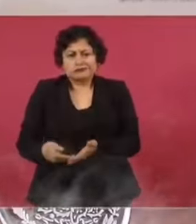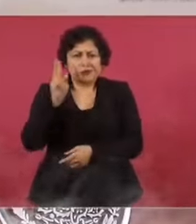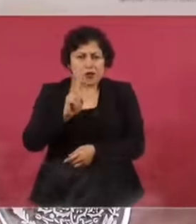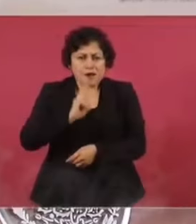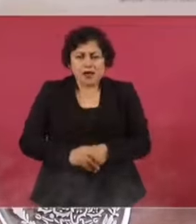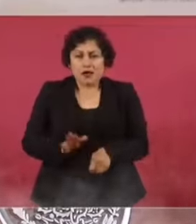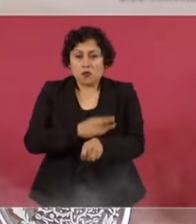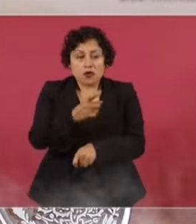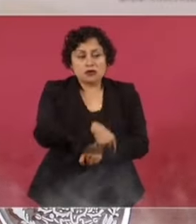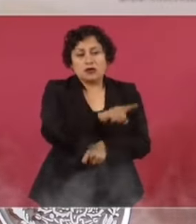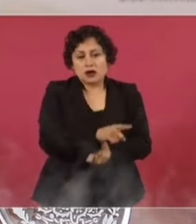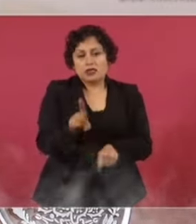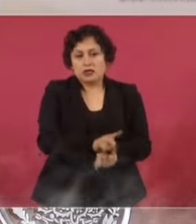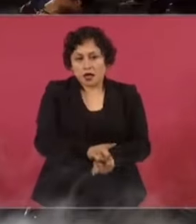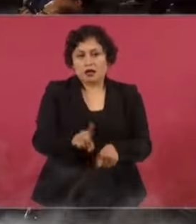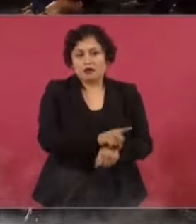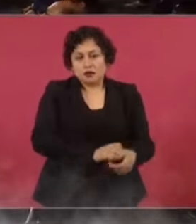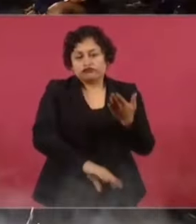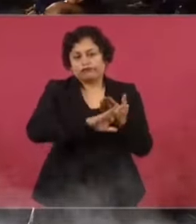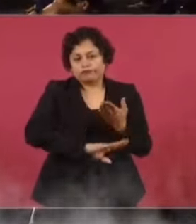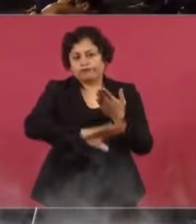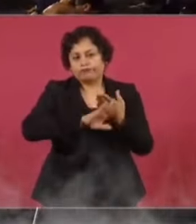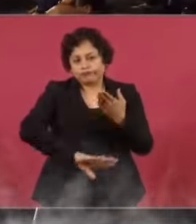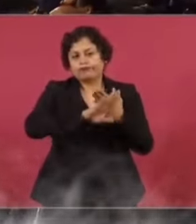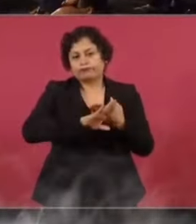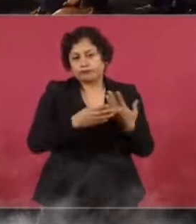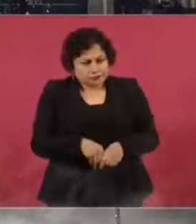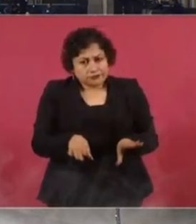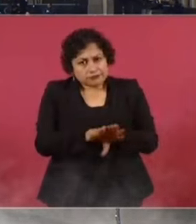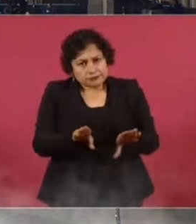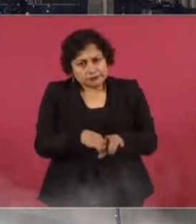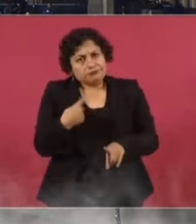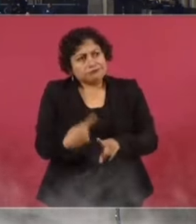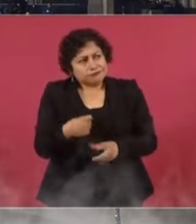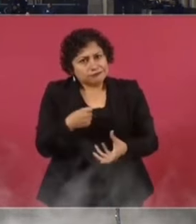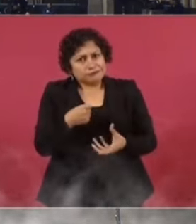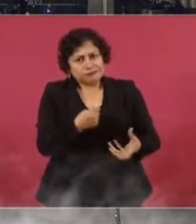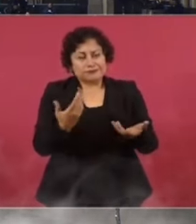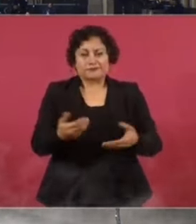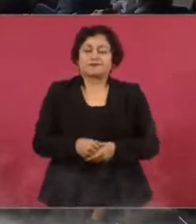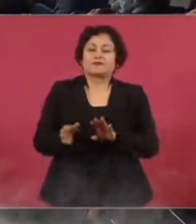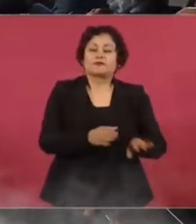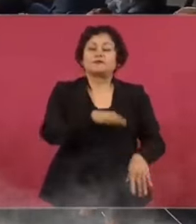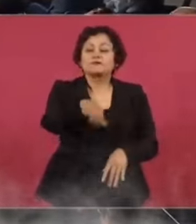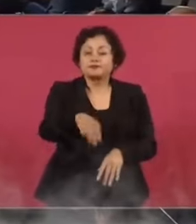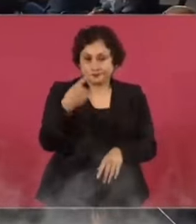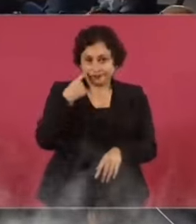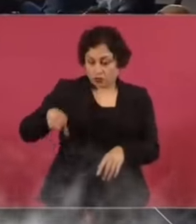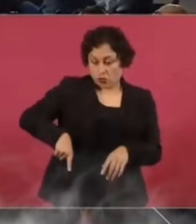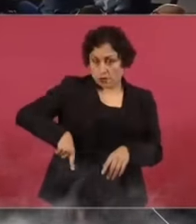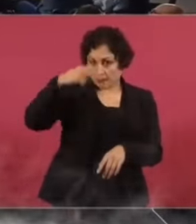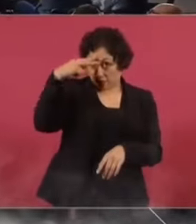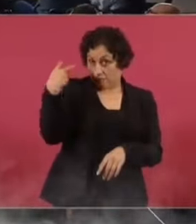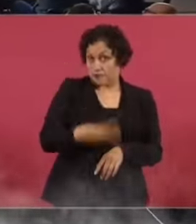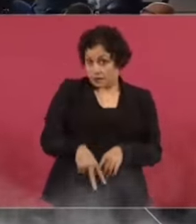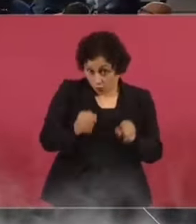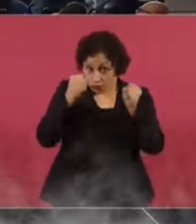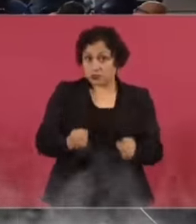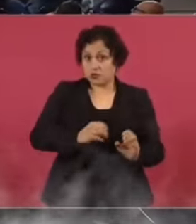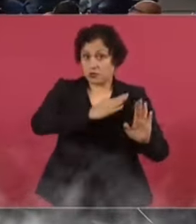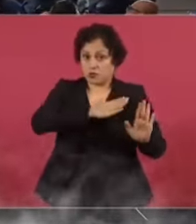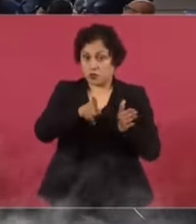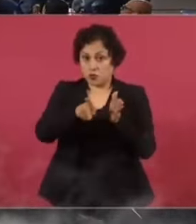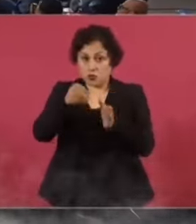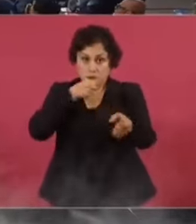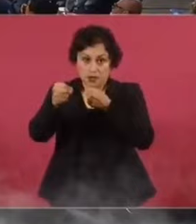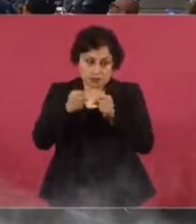Son ataques. También, sin fundamento, calumniosos. Entonces, ¿el gobierno de México garantiza que tendrán seguridad los periodistas? Sí, sí. No,